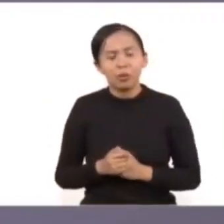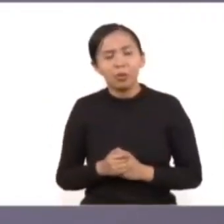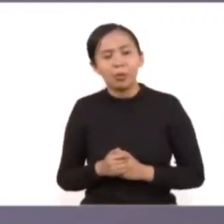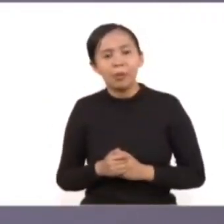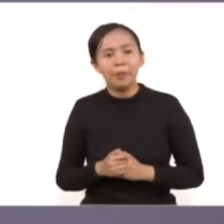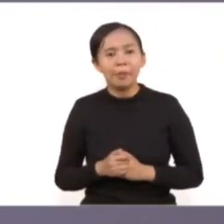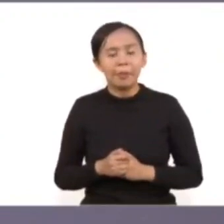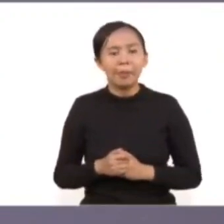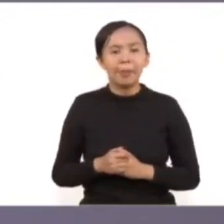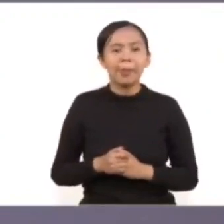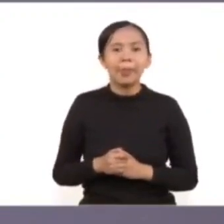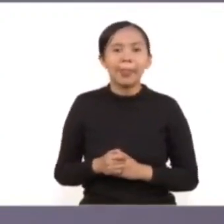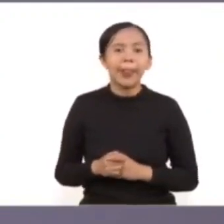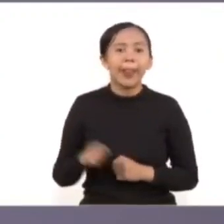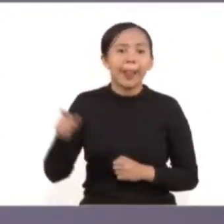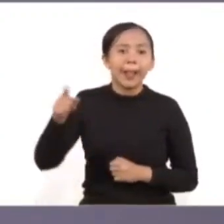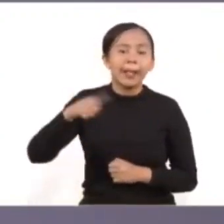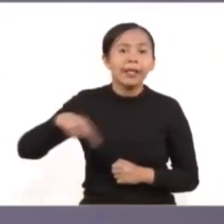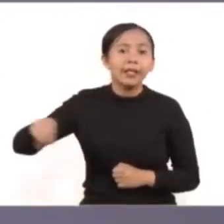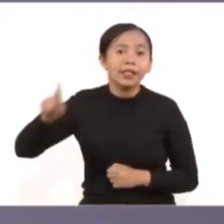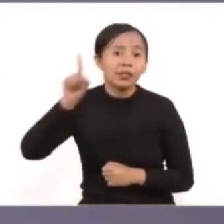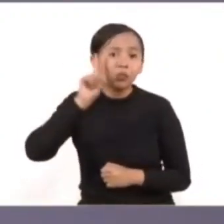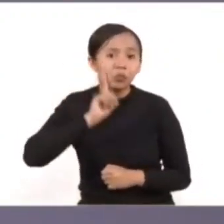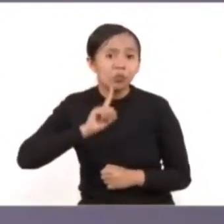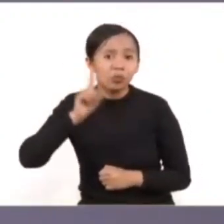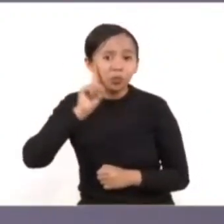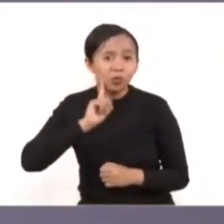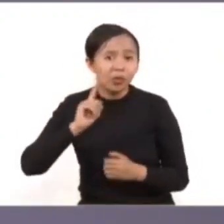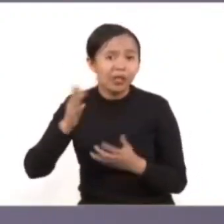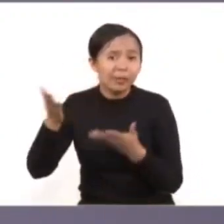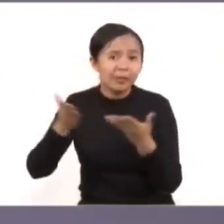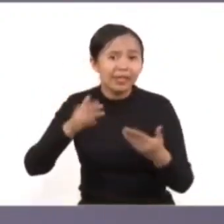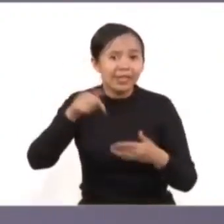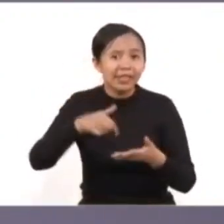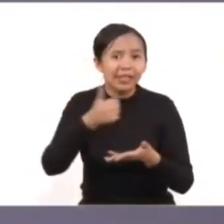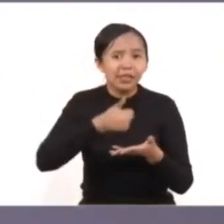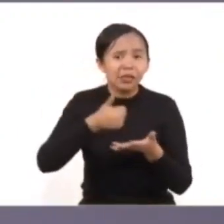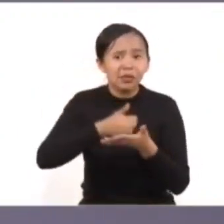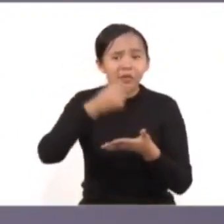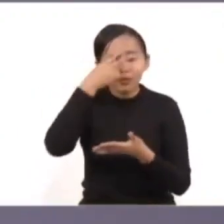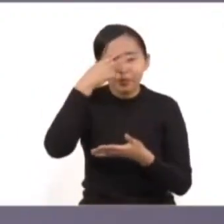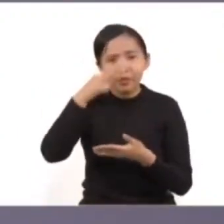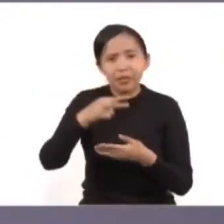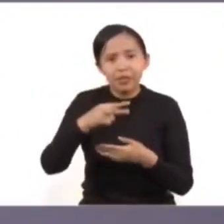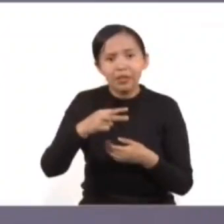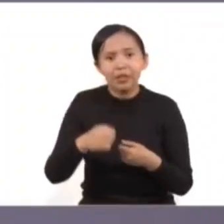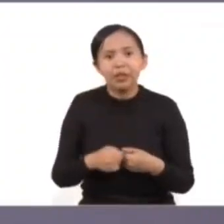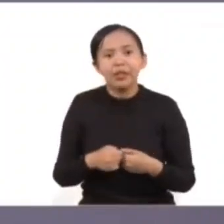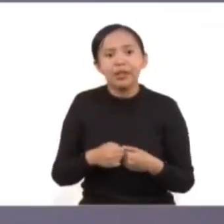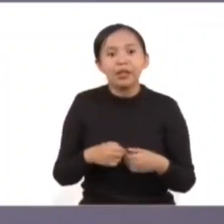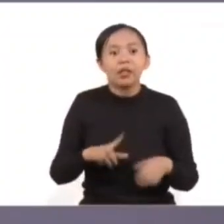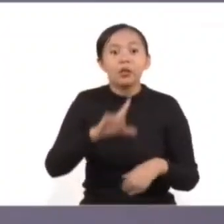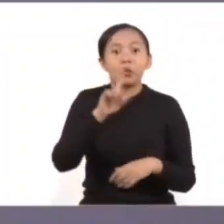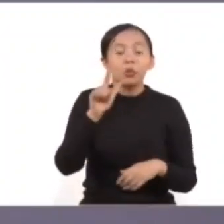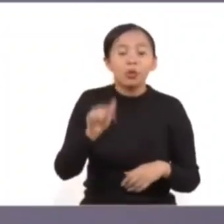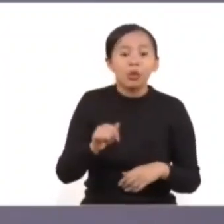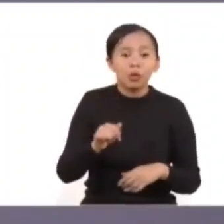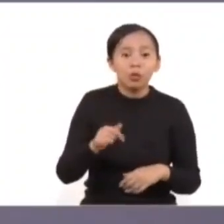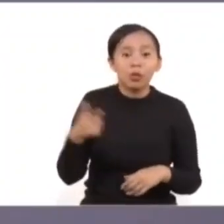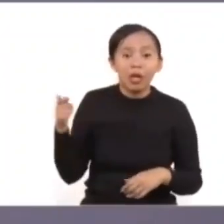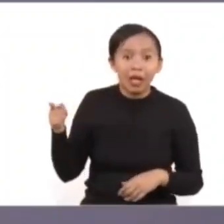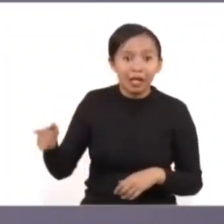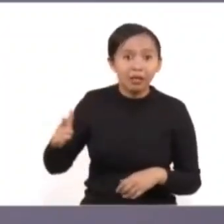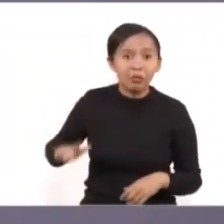las mujeres justificadamente irritadas a la Ciudad de México, mientras que a pesar de esa manifestación en